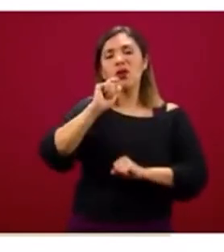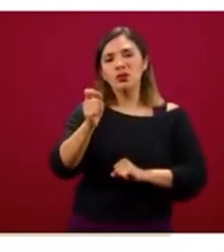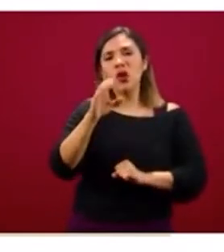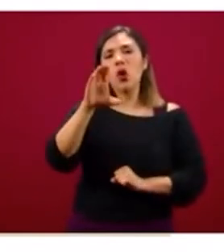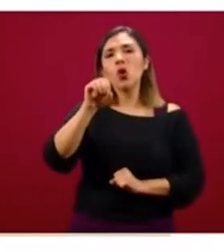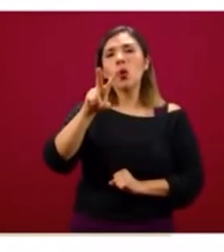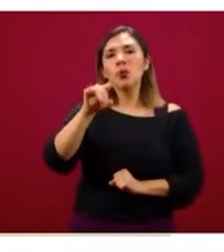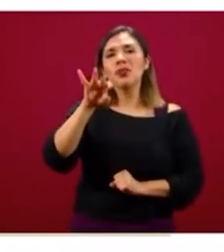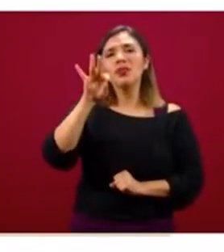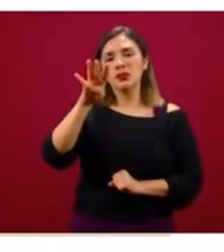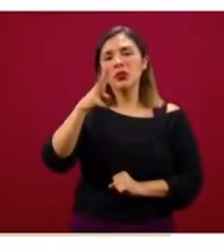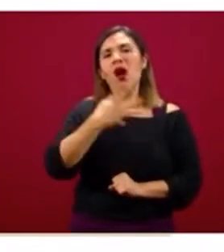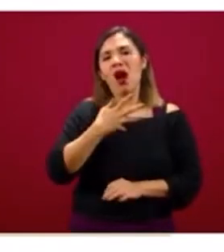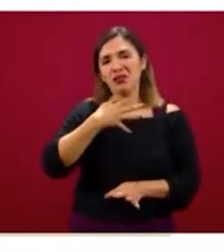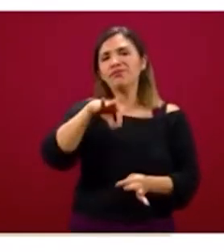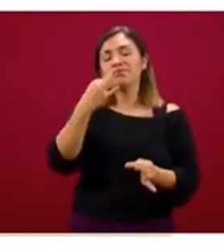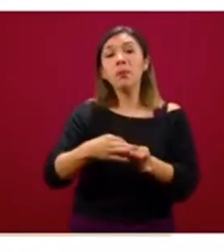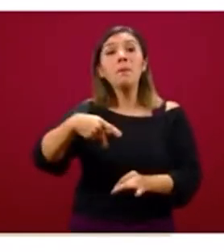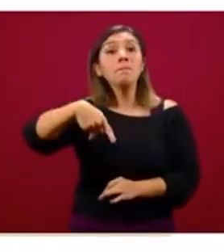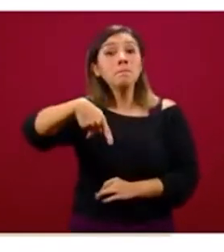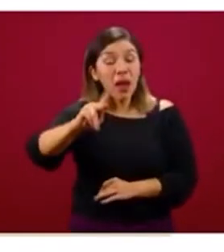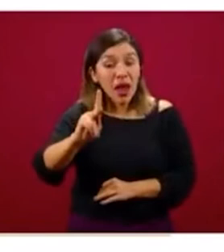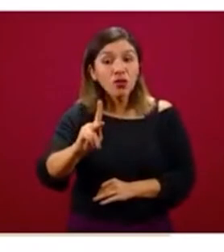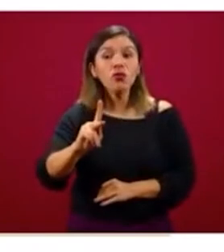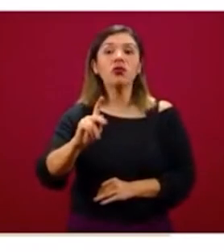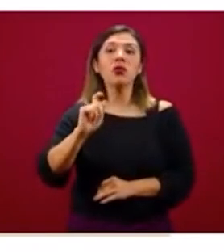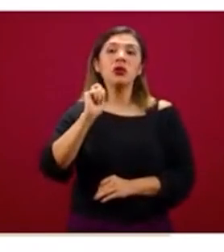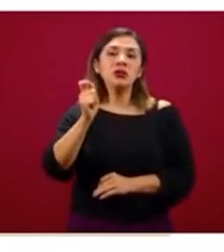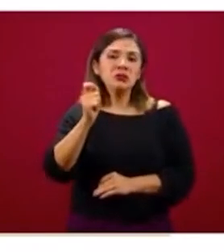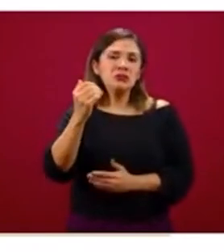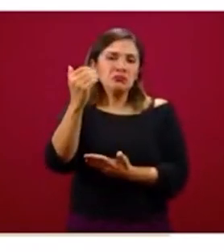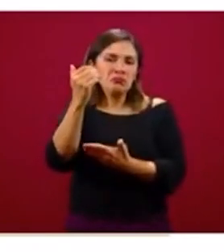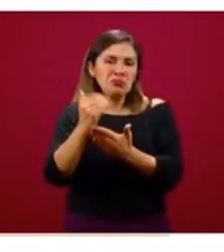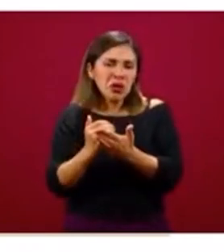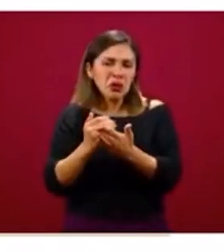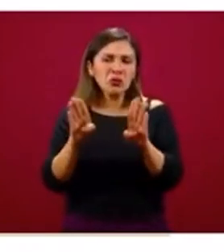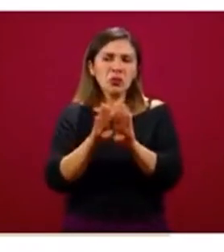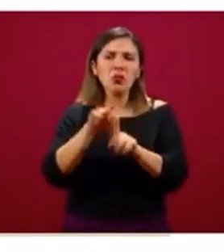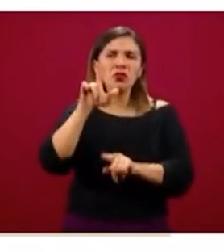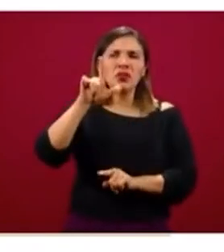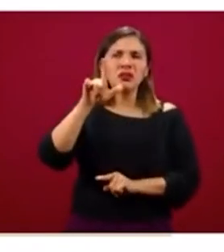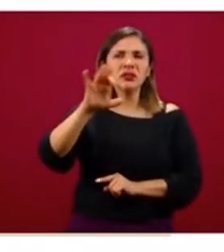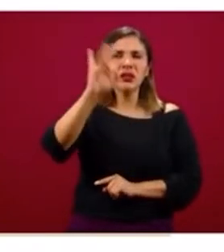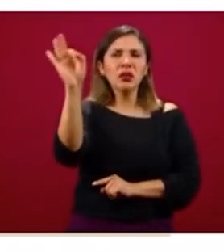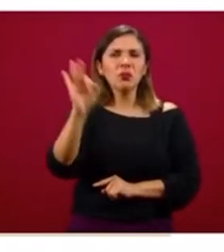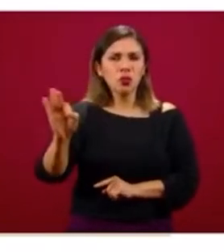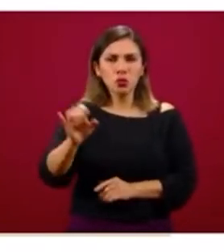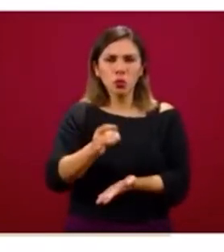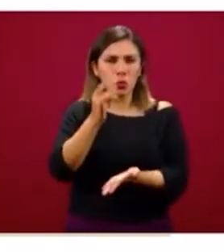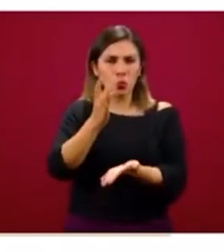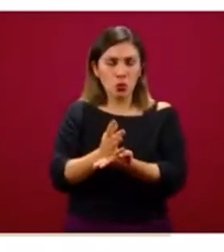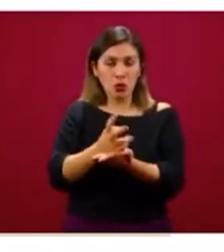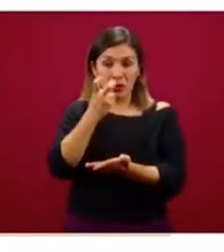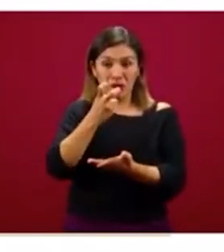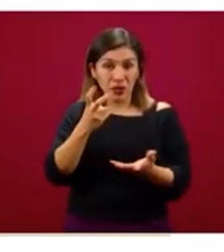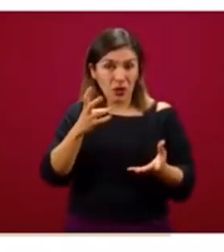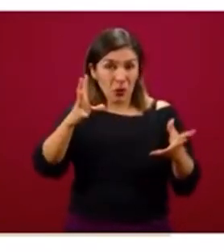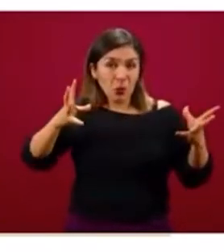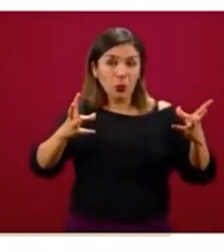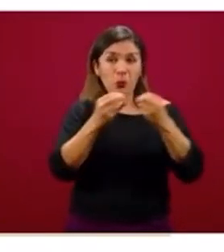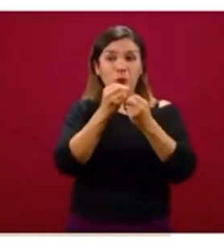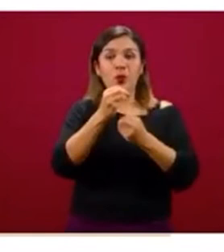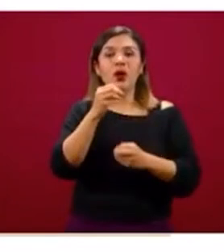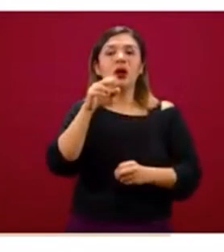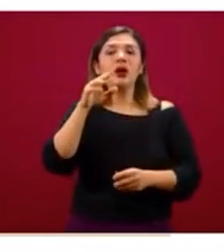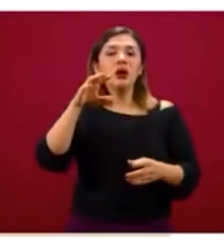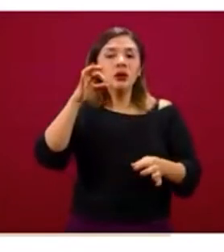-19. Sin embargo, menos de la quinta parte, de hecho es el 17 por ciento solamente de este gran total, que